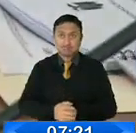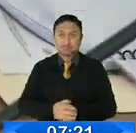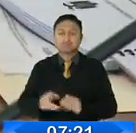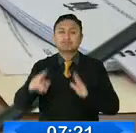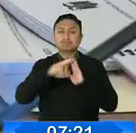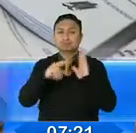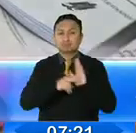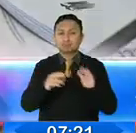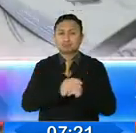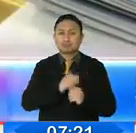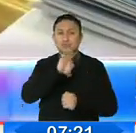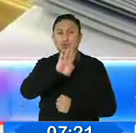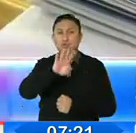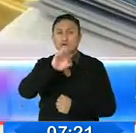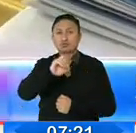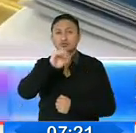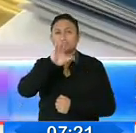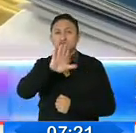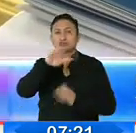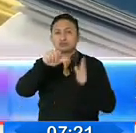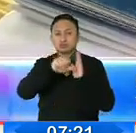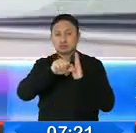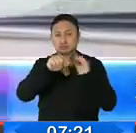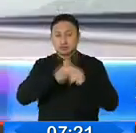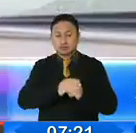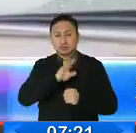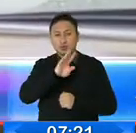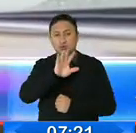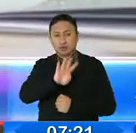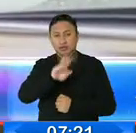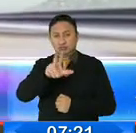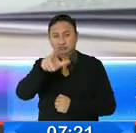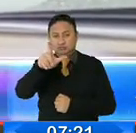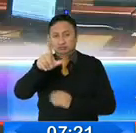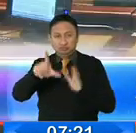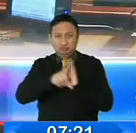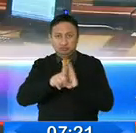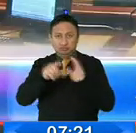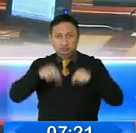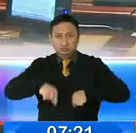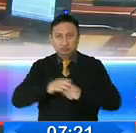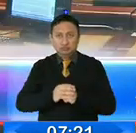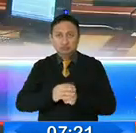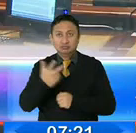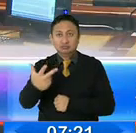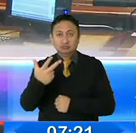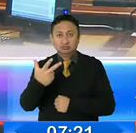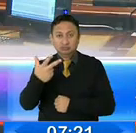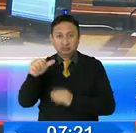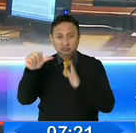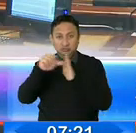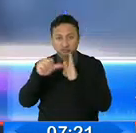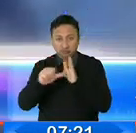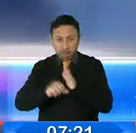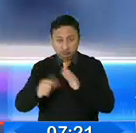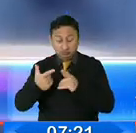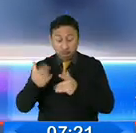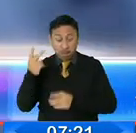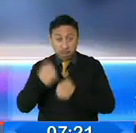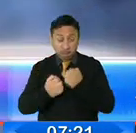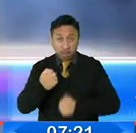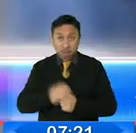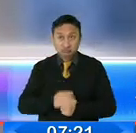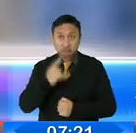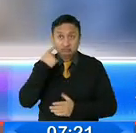contiene 405 artículos que agrupan 43 leyes. Sin embargo, son tres los denumerados que generan polémica, uno de